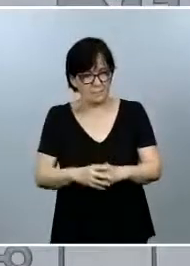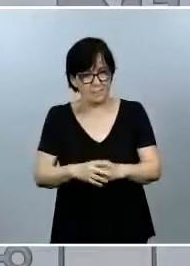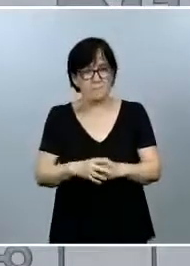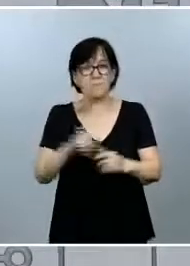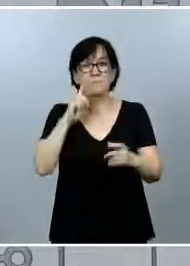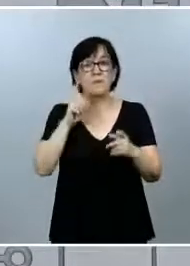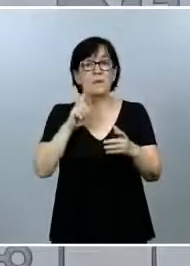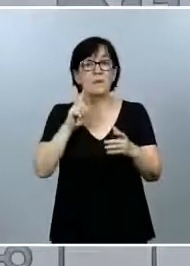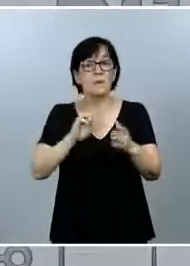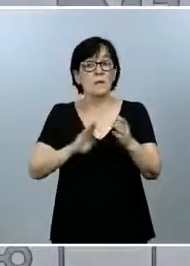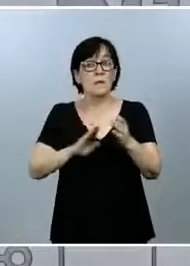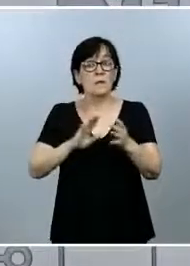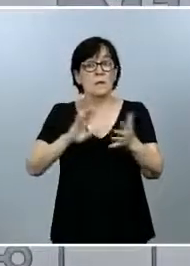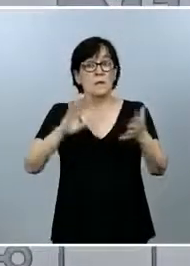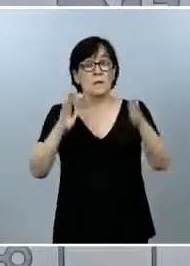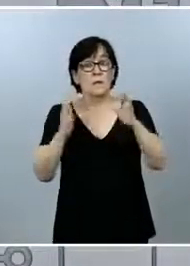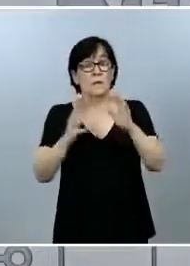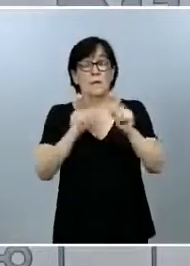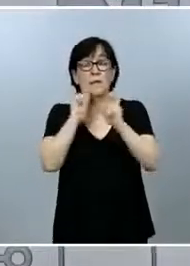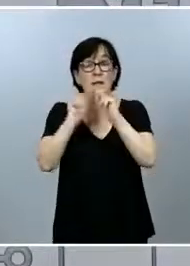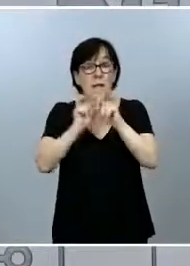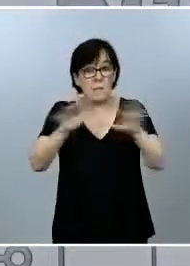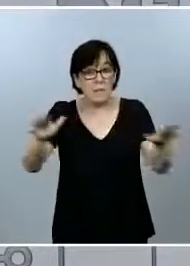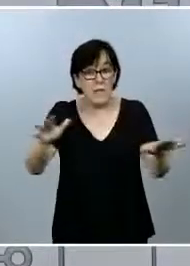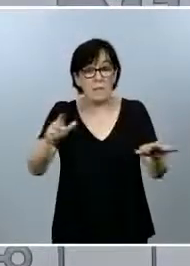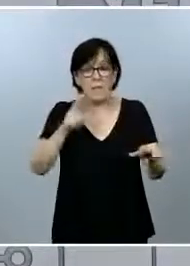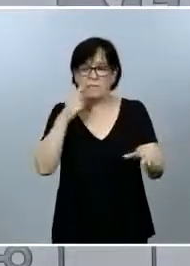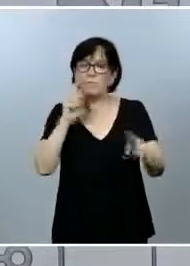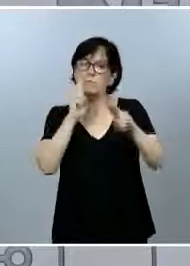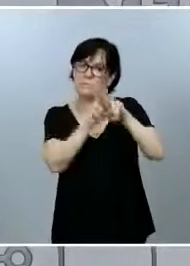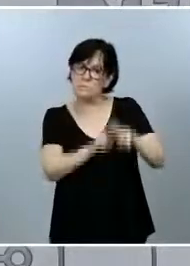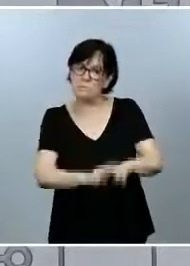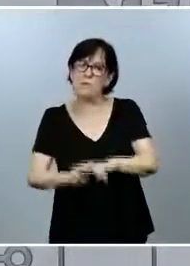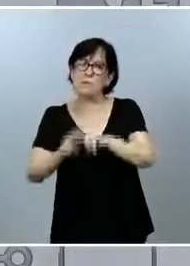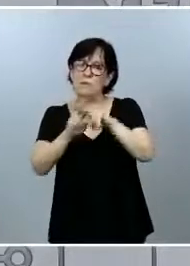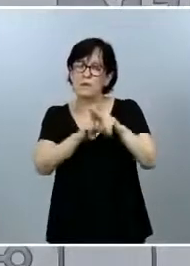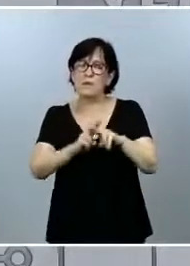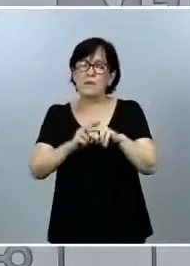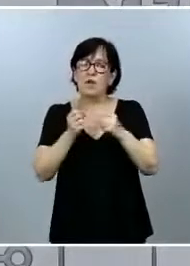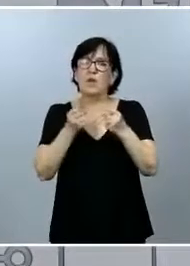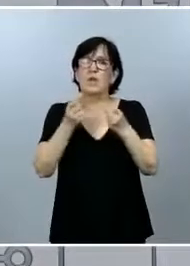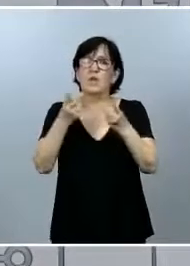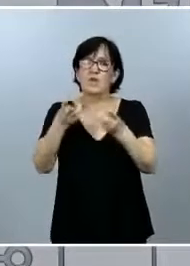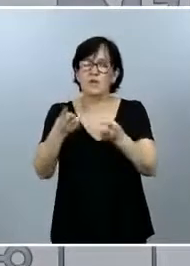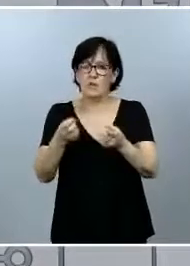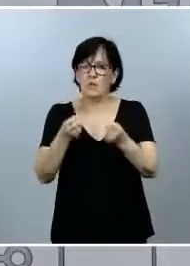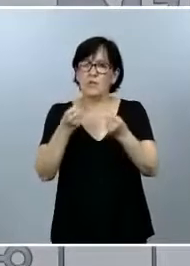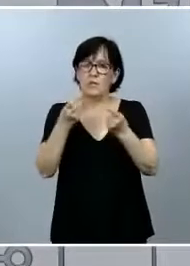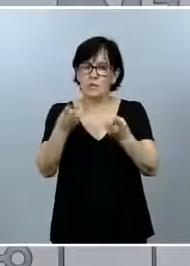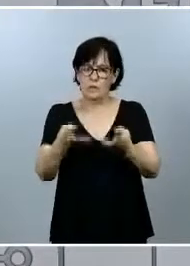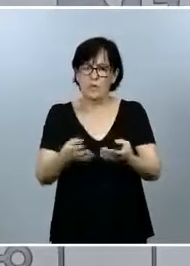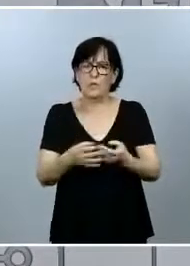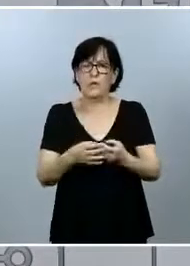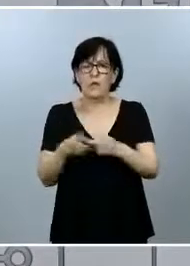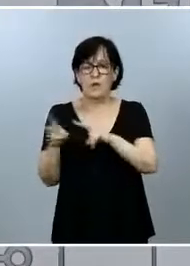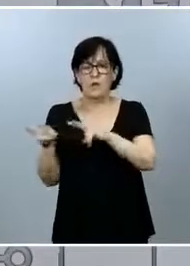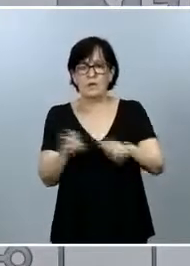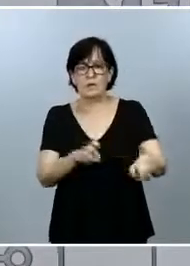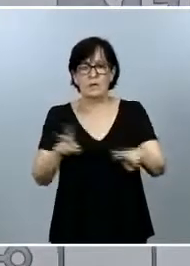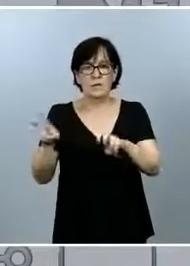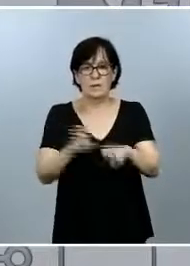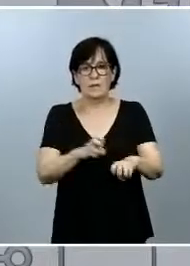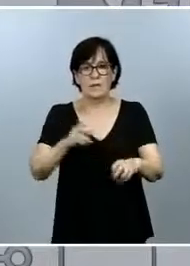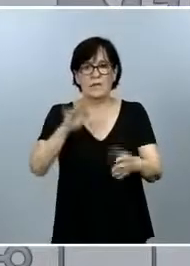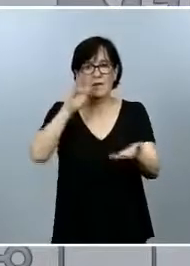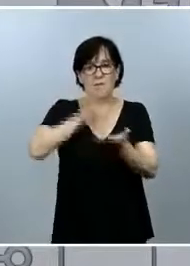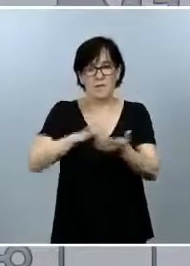epidemia se está observando no solo en los datos de nuevos casos con fecha de